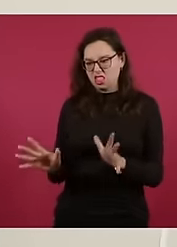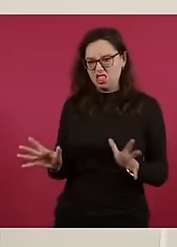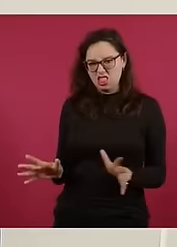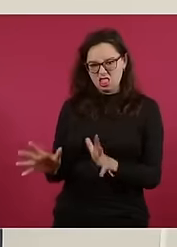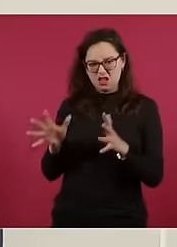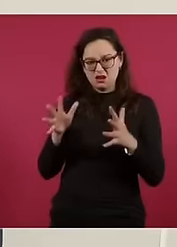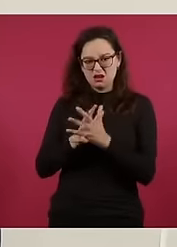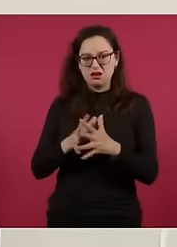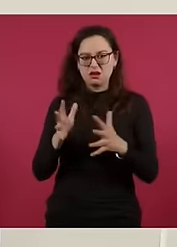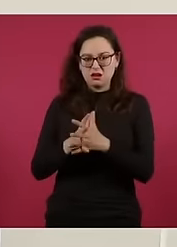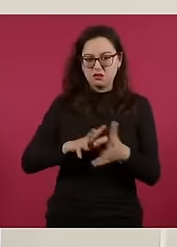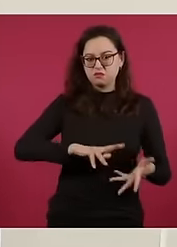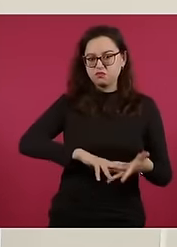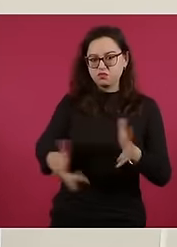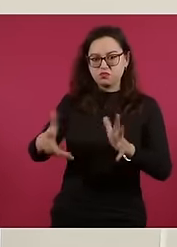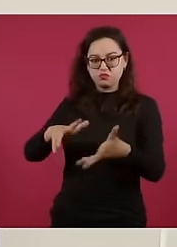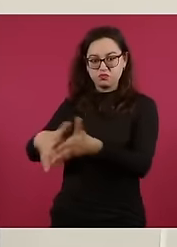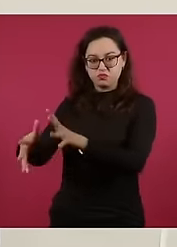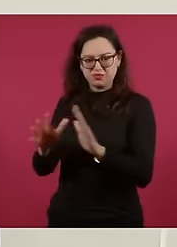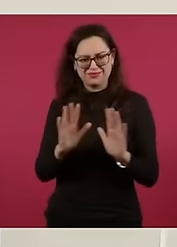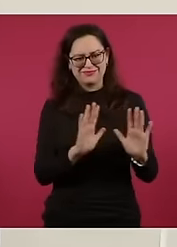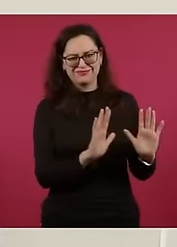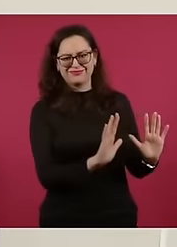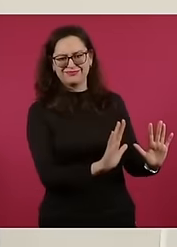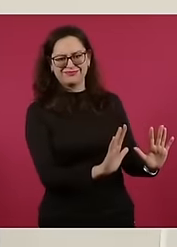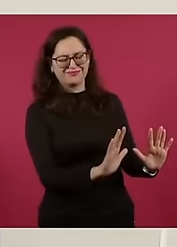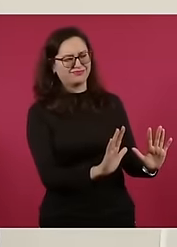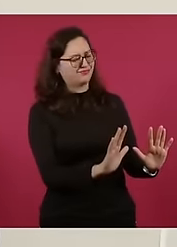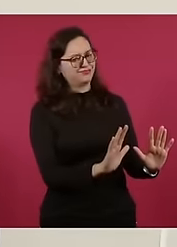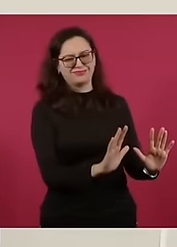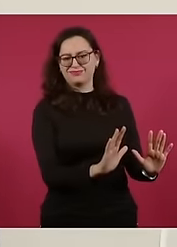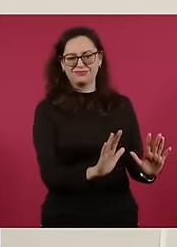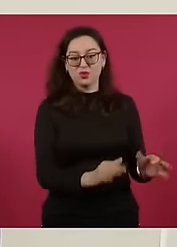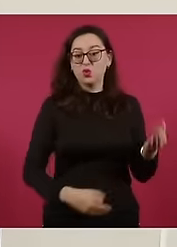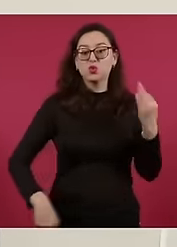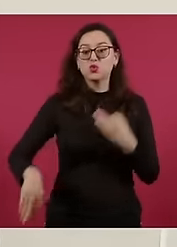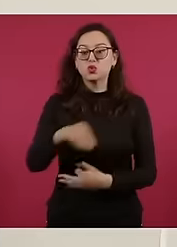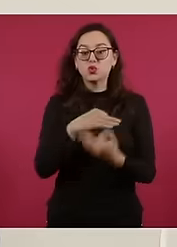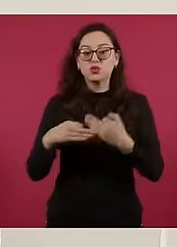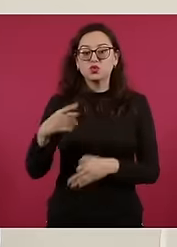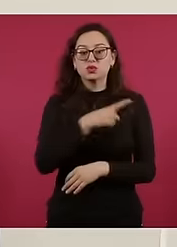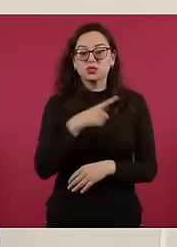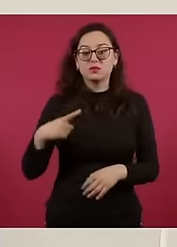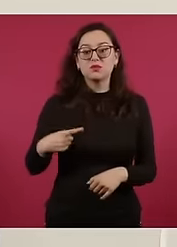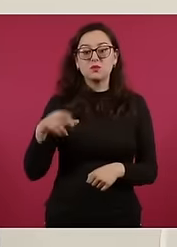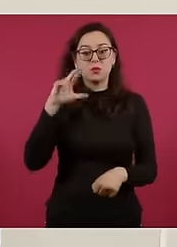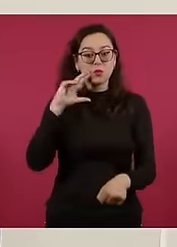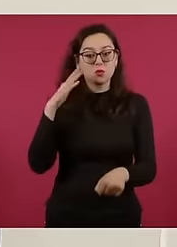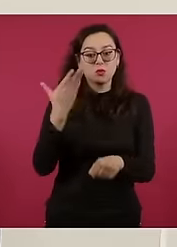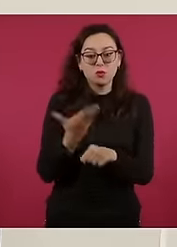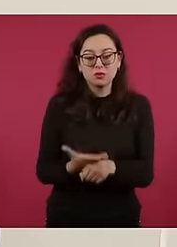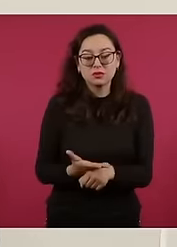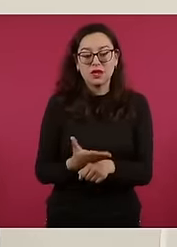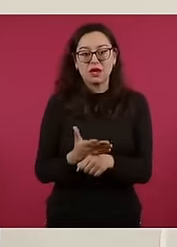con responsabilidad, que nos autolimitemos